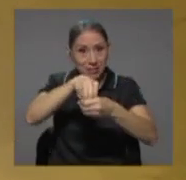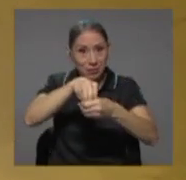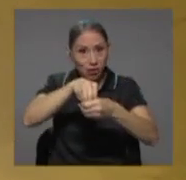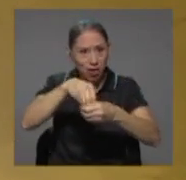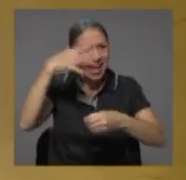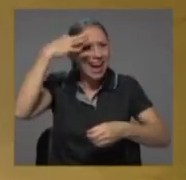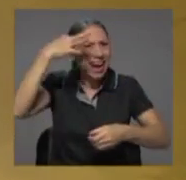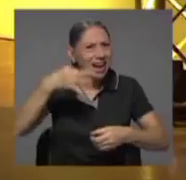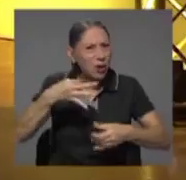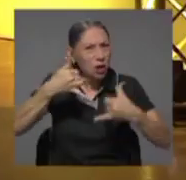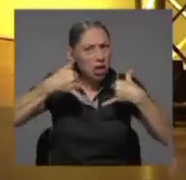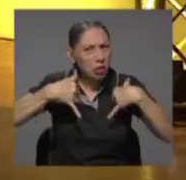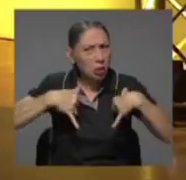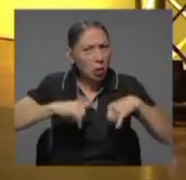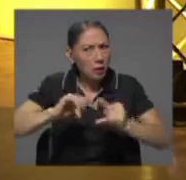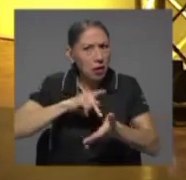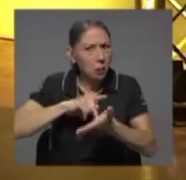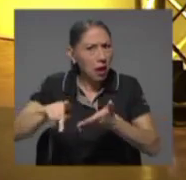pero esa es otra historia